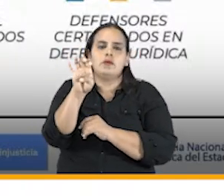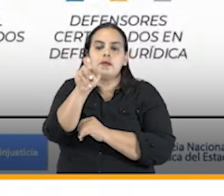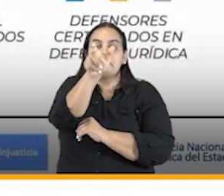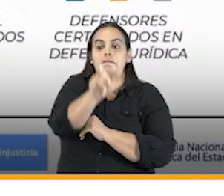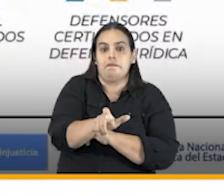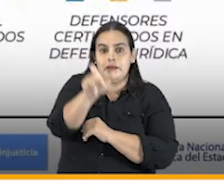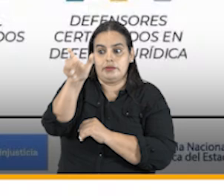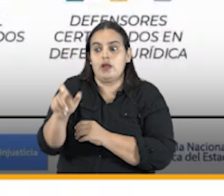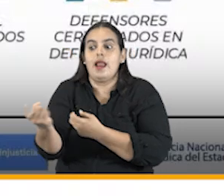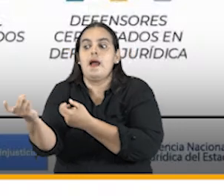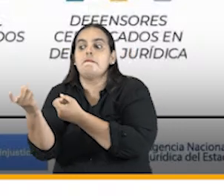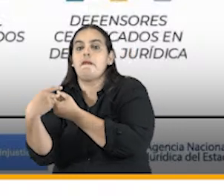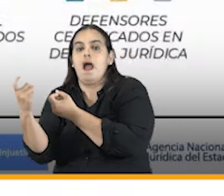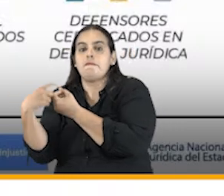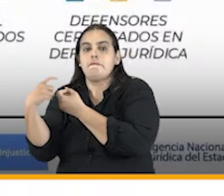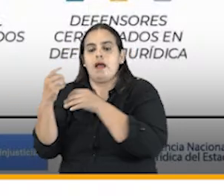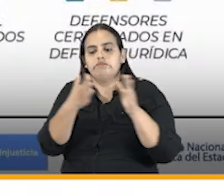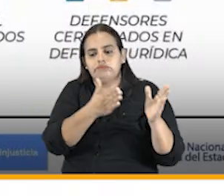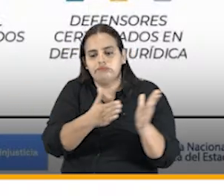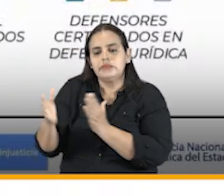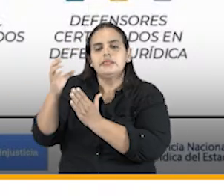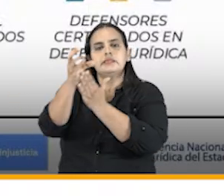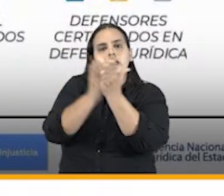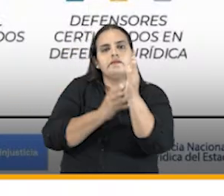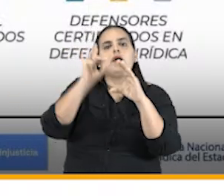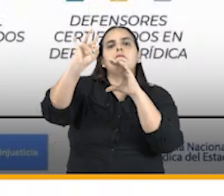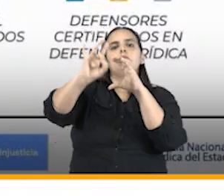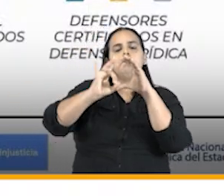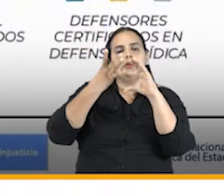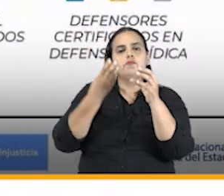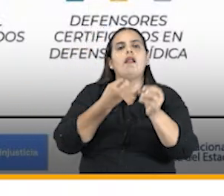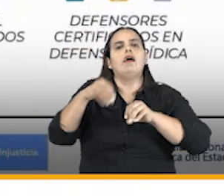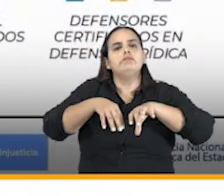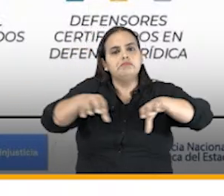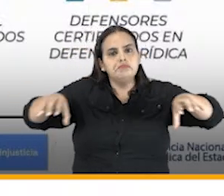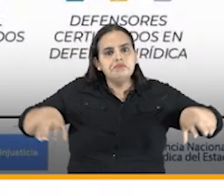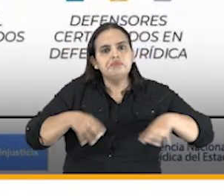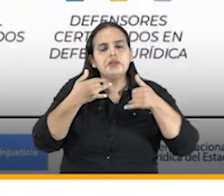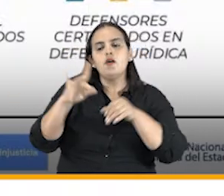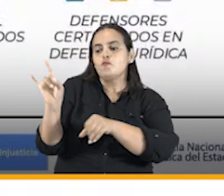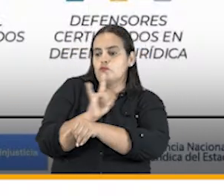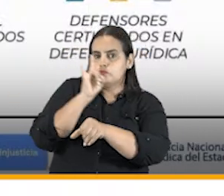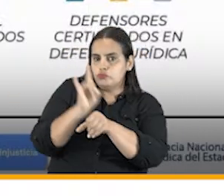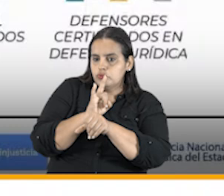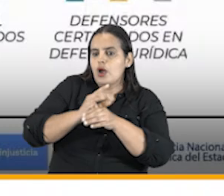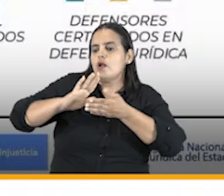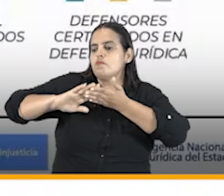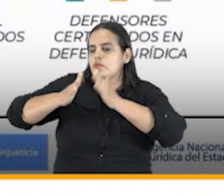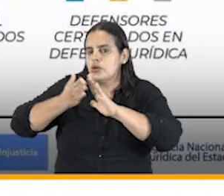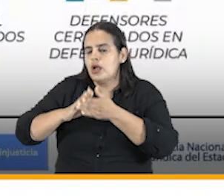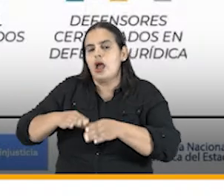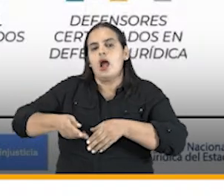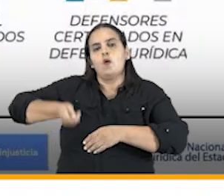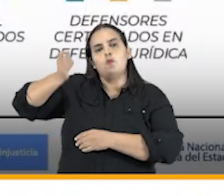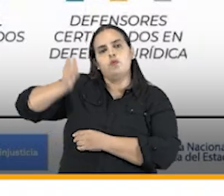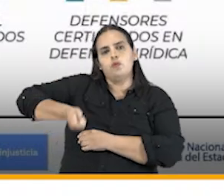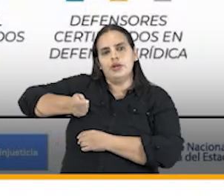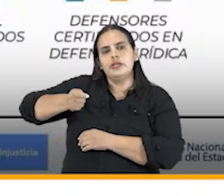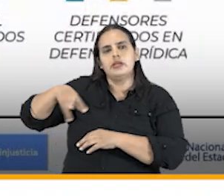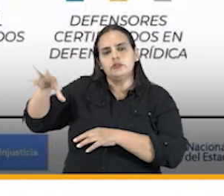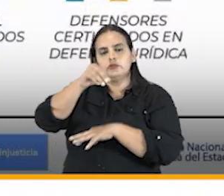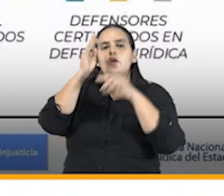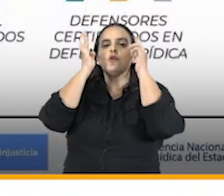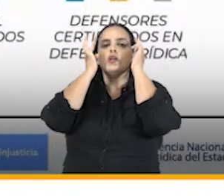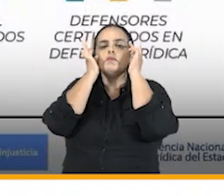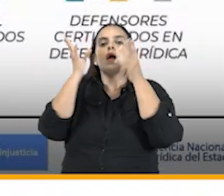tomado los cursos certificados virtualmente usuarios de la comunidad pública del conocimiento que es la entidad digamos dentro de